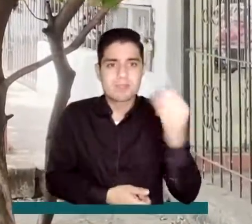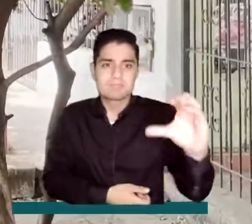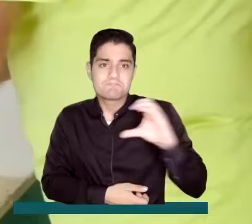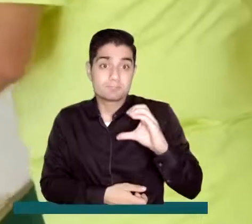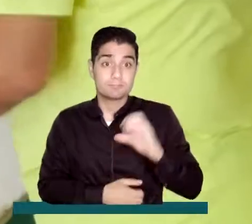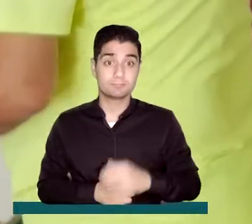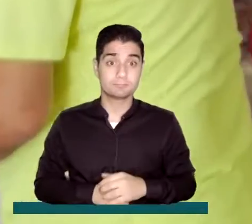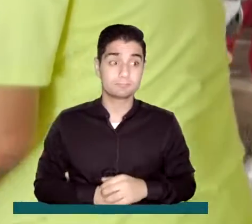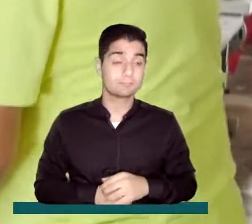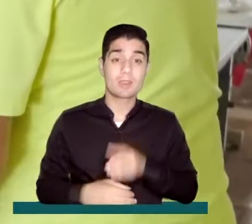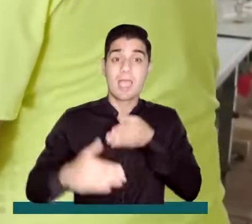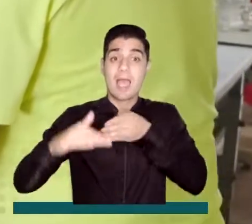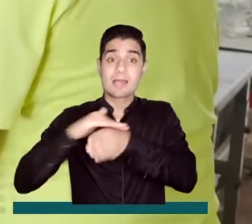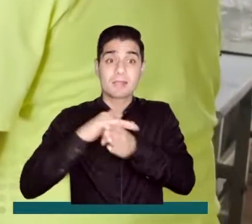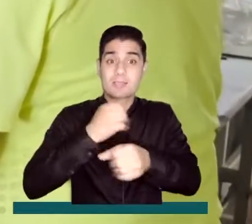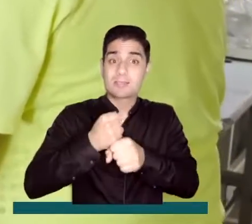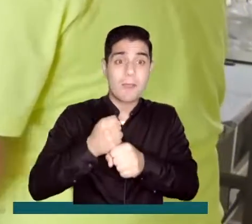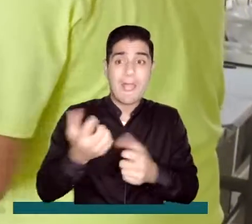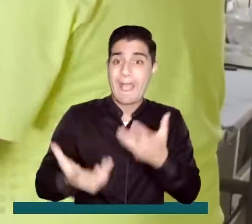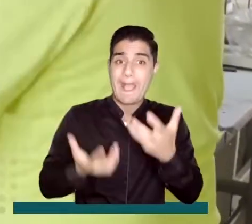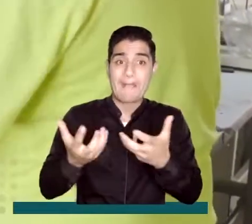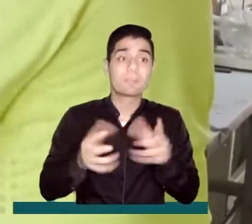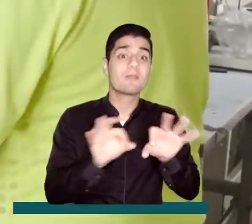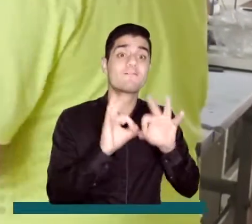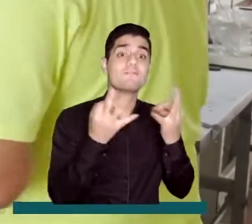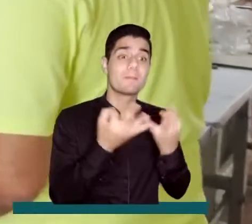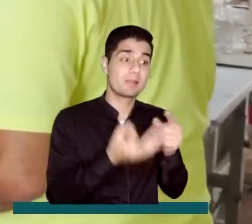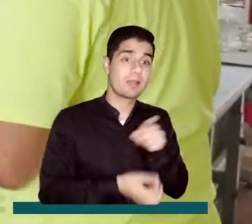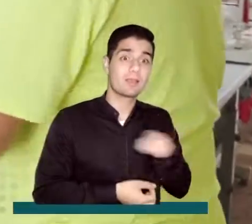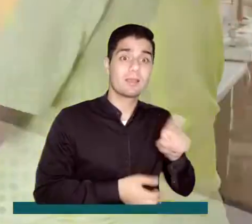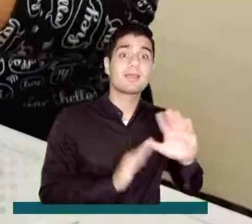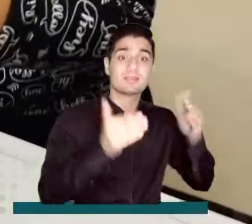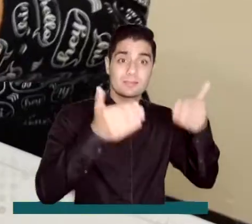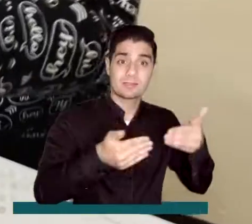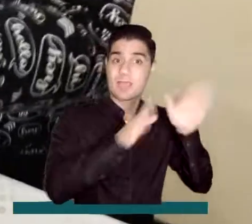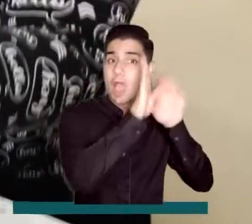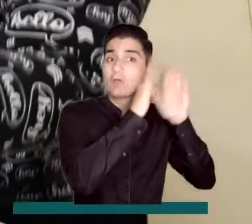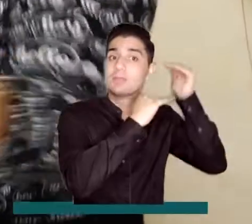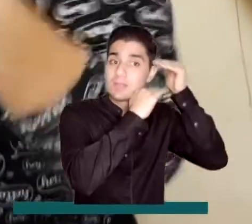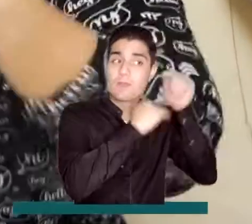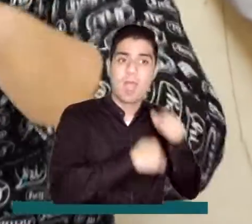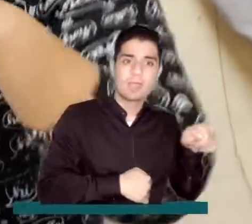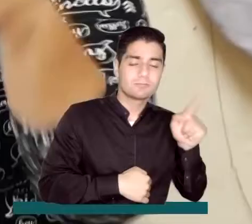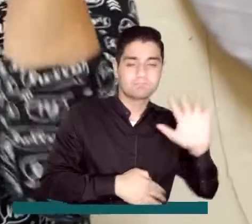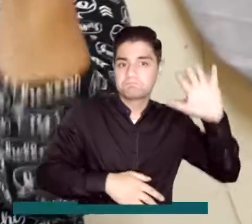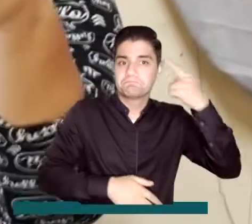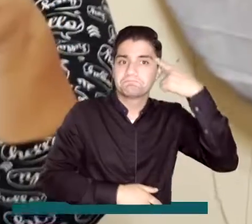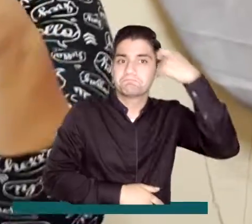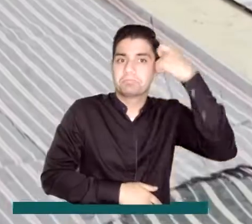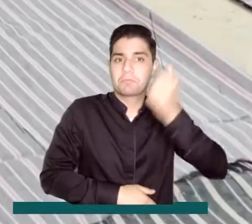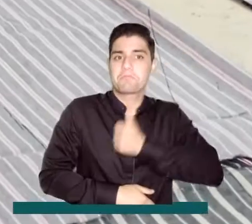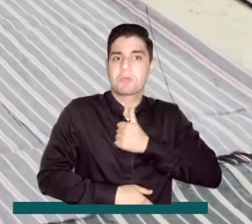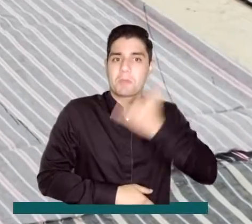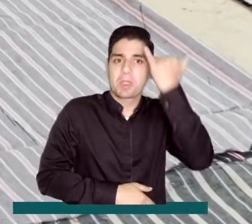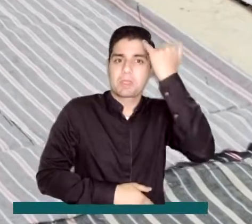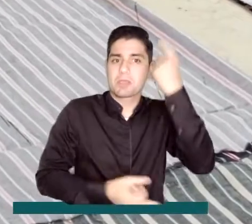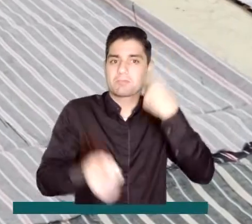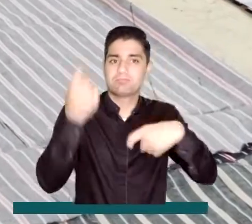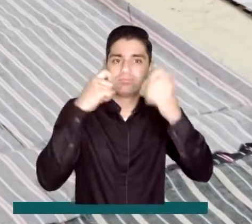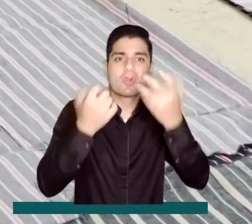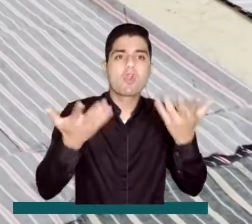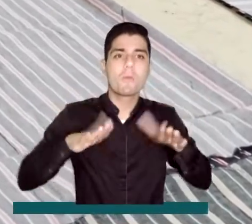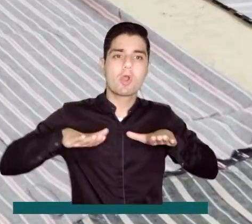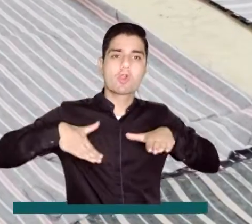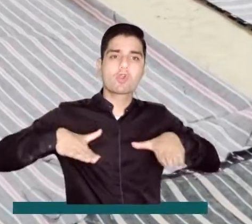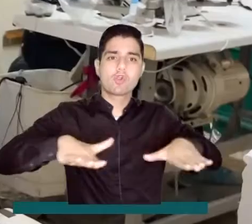económicos. La falta de accesibilidad de empleo hizo que una familia con integrantes con discapacidad auditiva se arriesgara a emprender en el